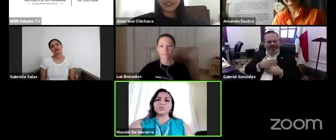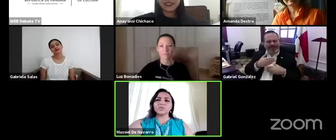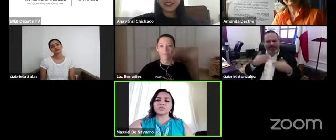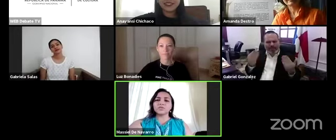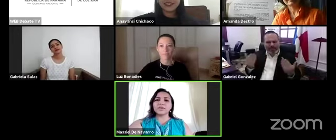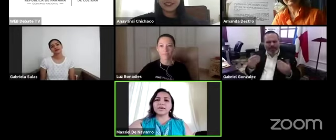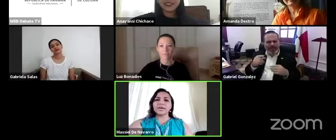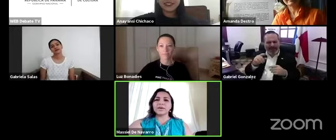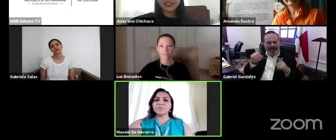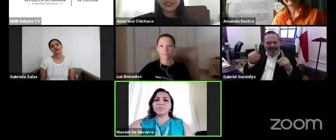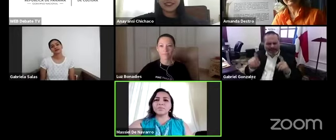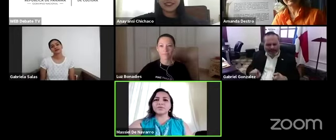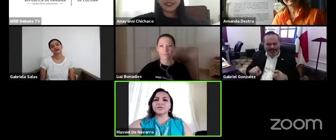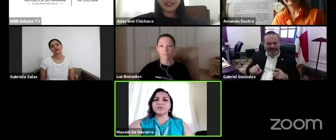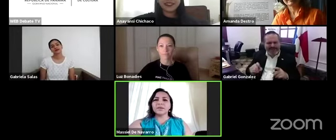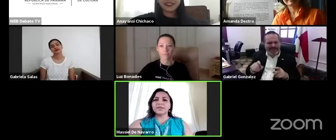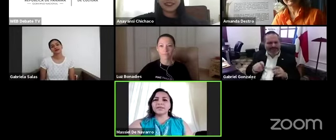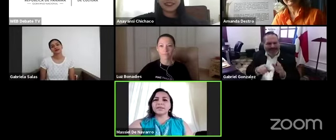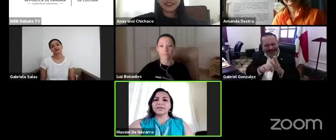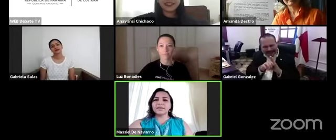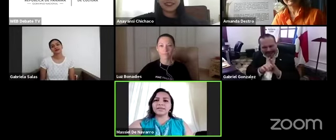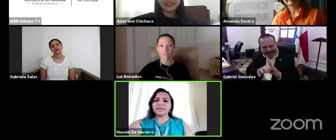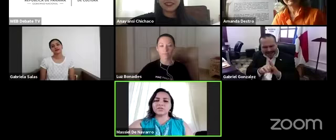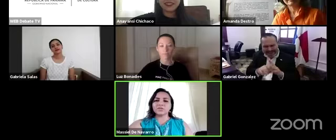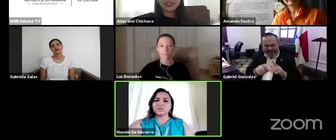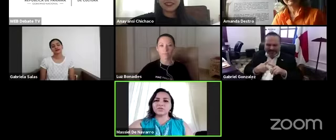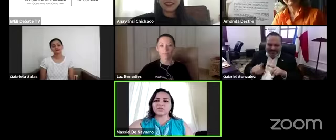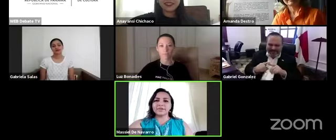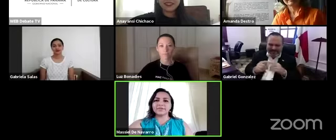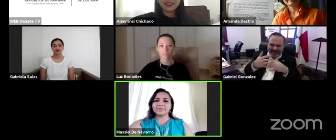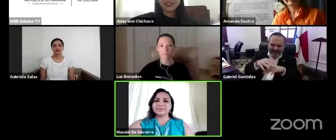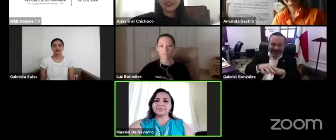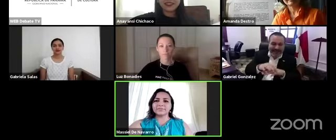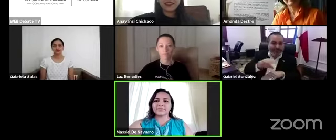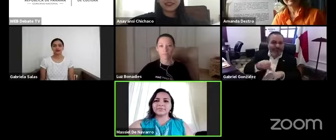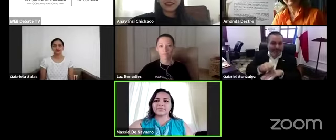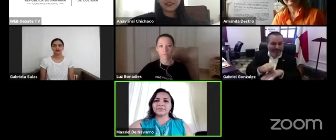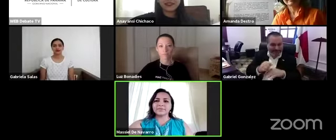agentes de educación y ejemplos de integración social.